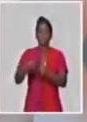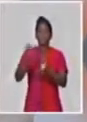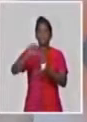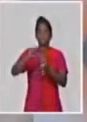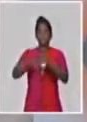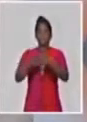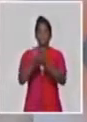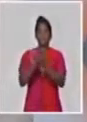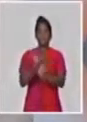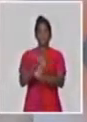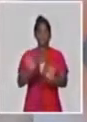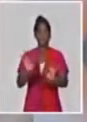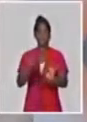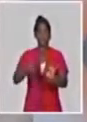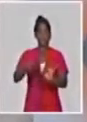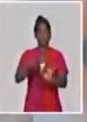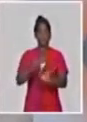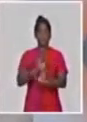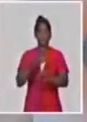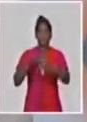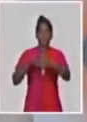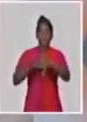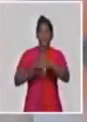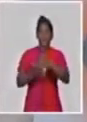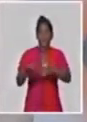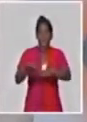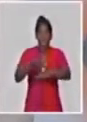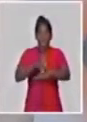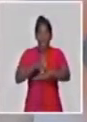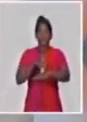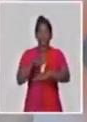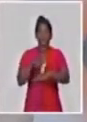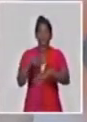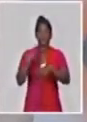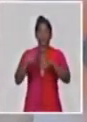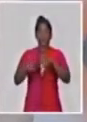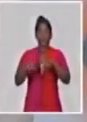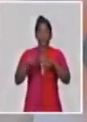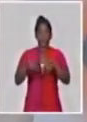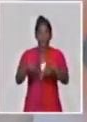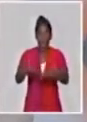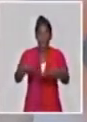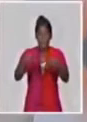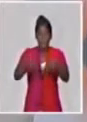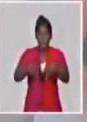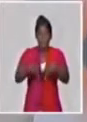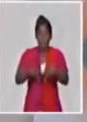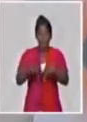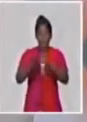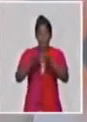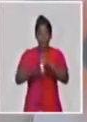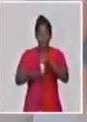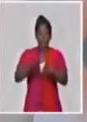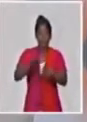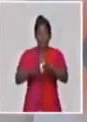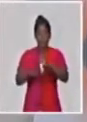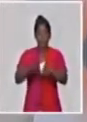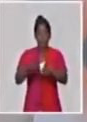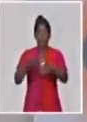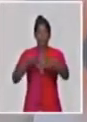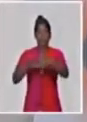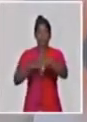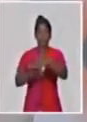así como los pasos podálicos para poder entrar en nuestros establecimientos. Se hace una pesquisa activa a todos los trabajadores antes de comenzar su jornada